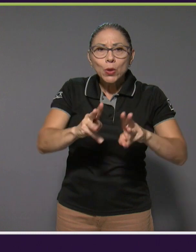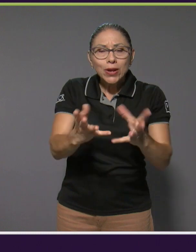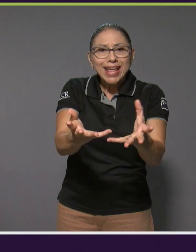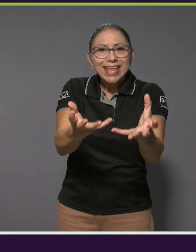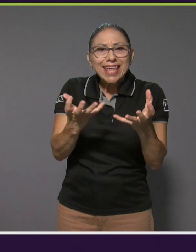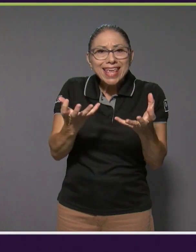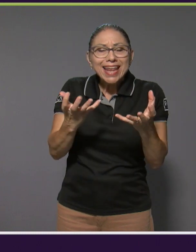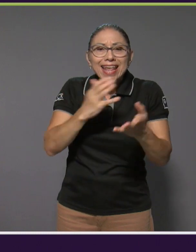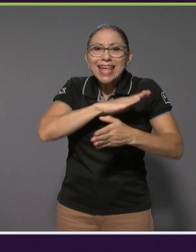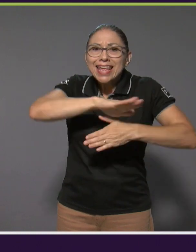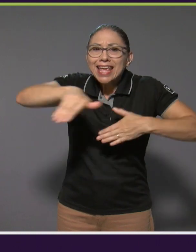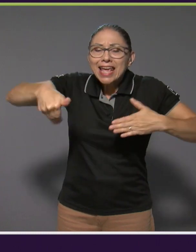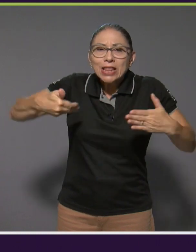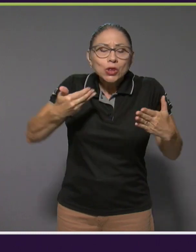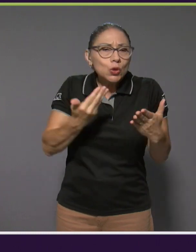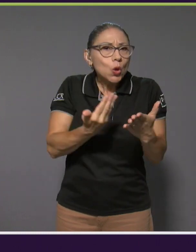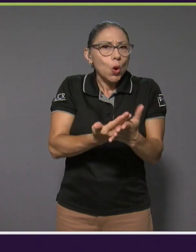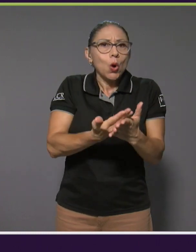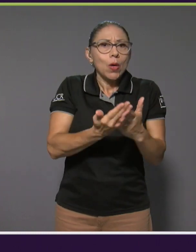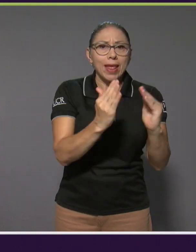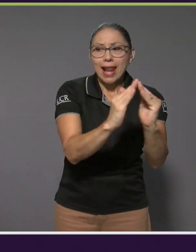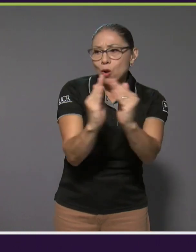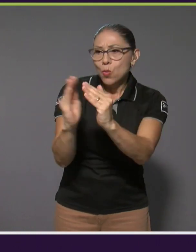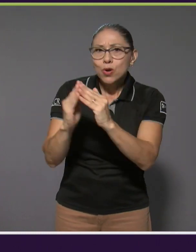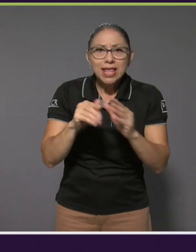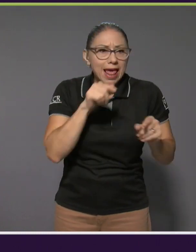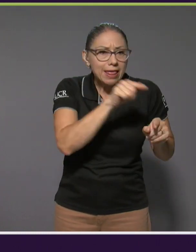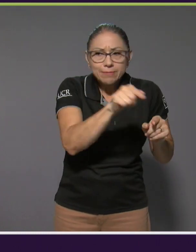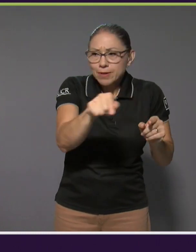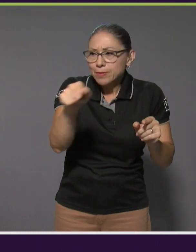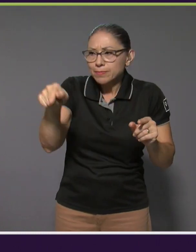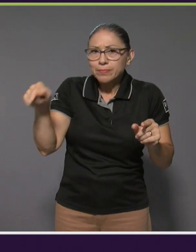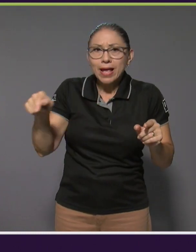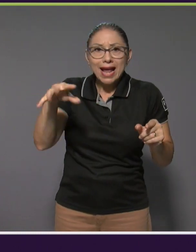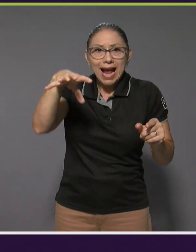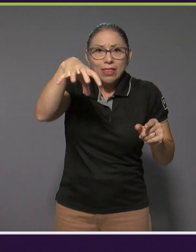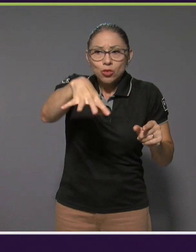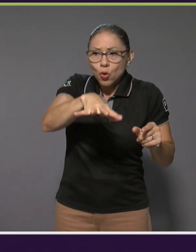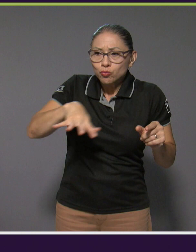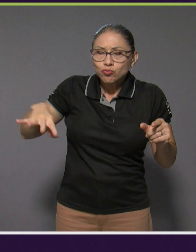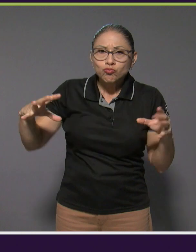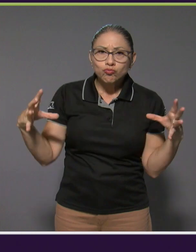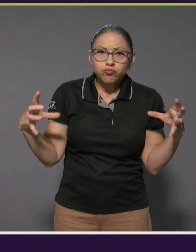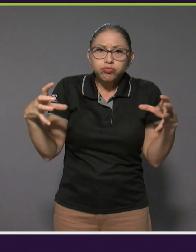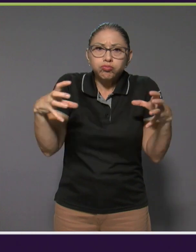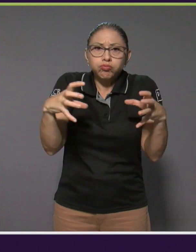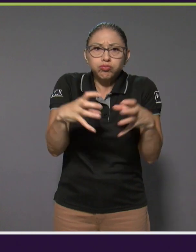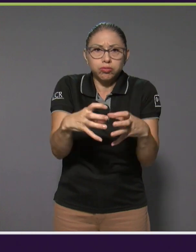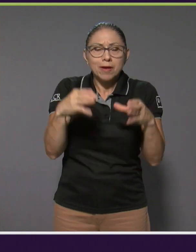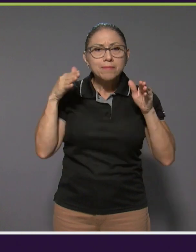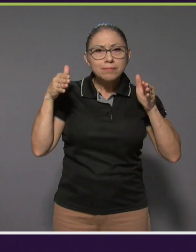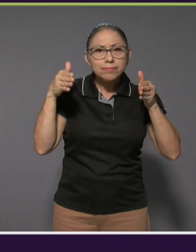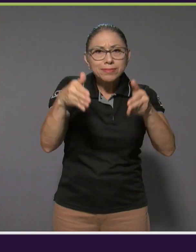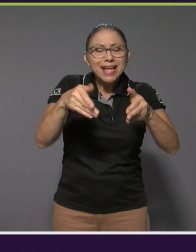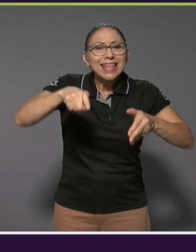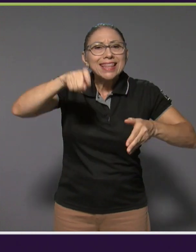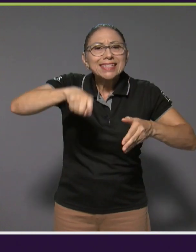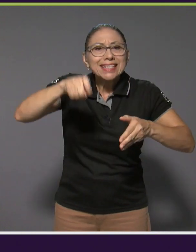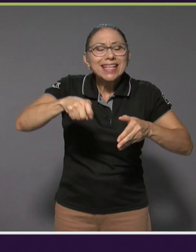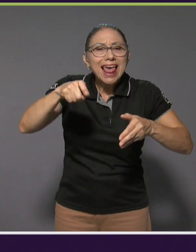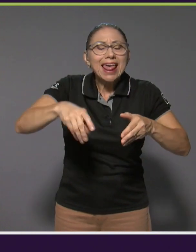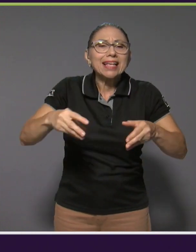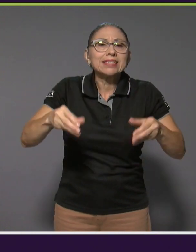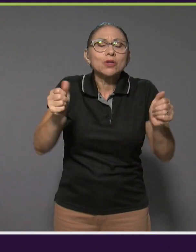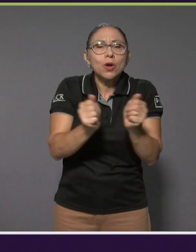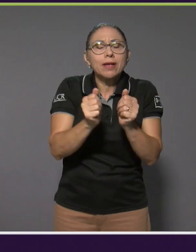a todo el tejido de una comunidad o de un cantón en las necesidades más latentes de personas con enfermedades